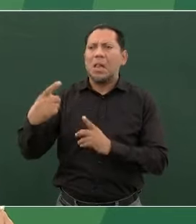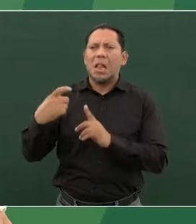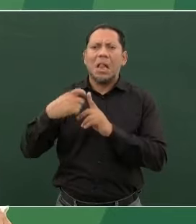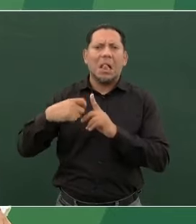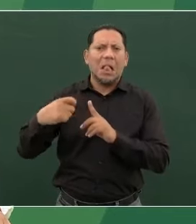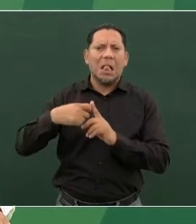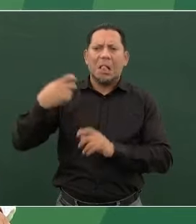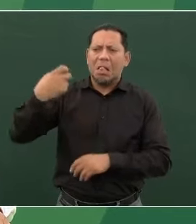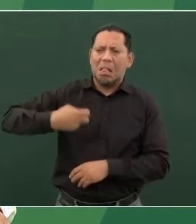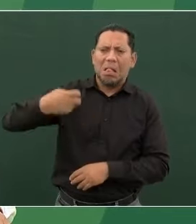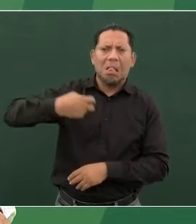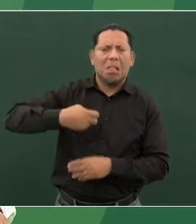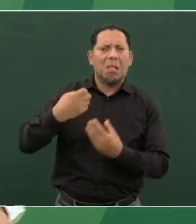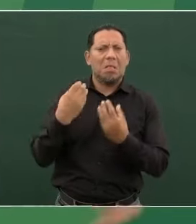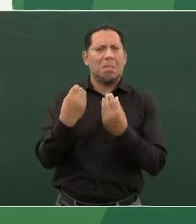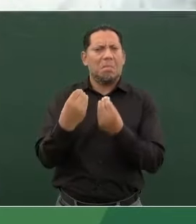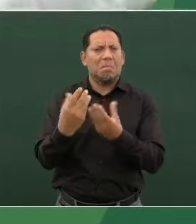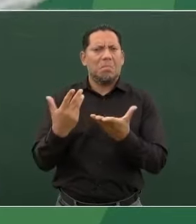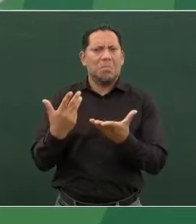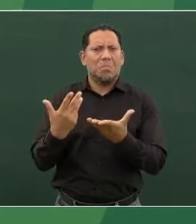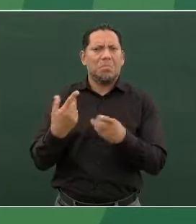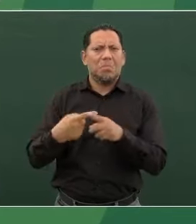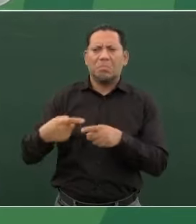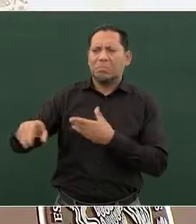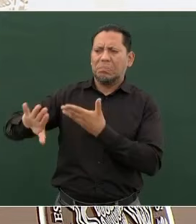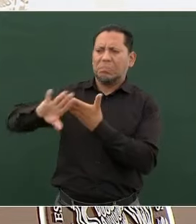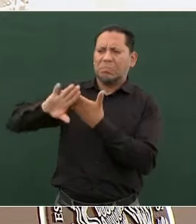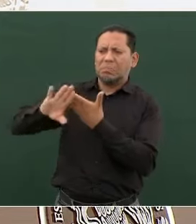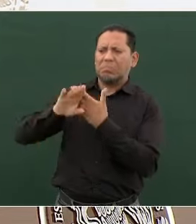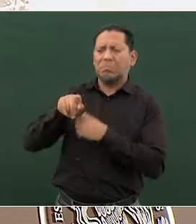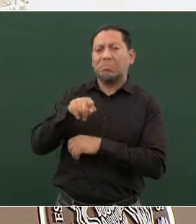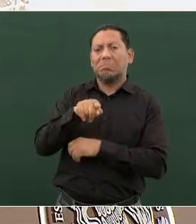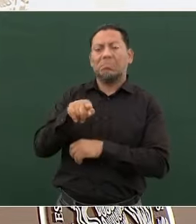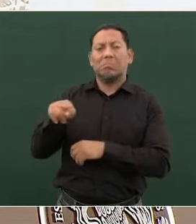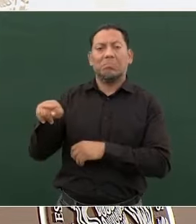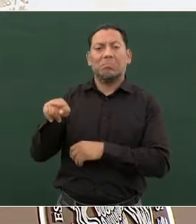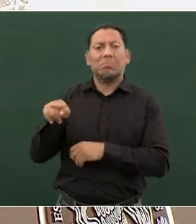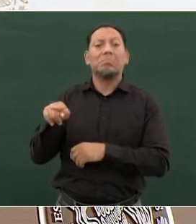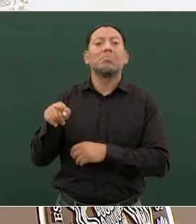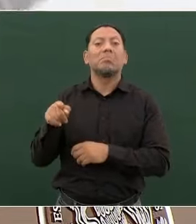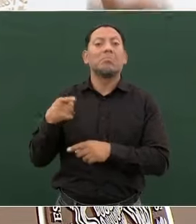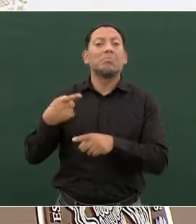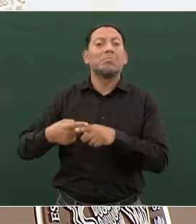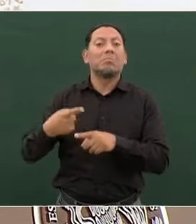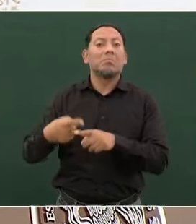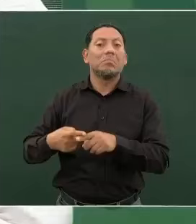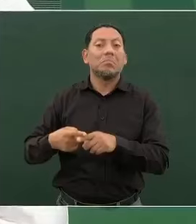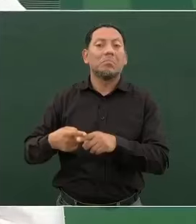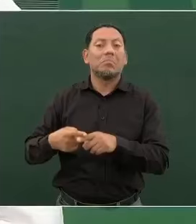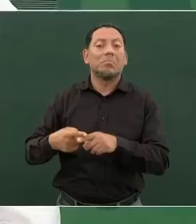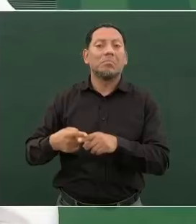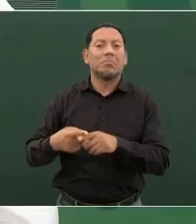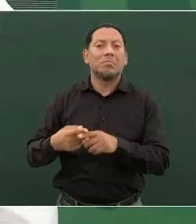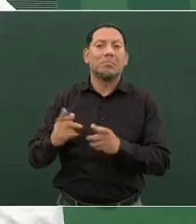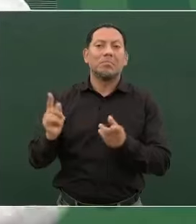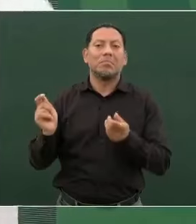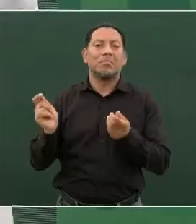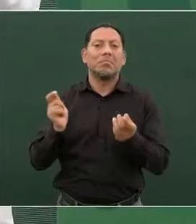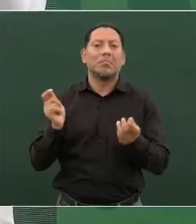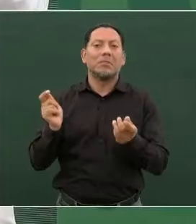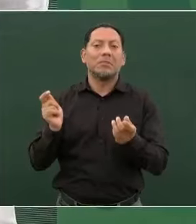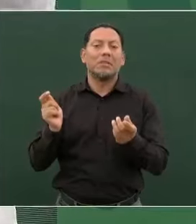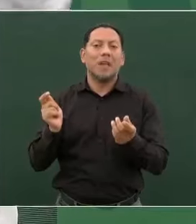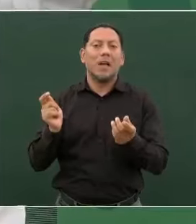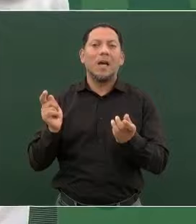por los que manejan los medios de manipulación. Me